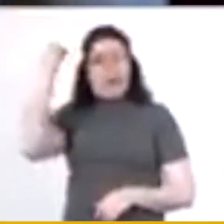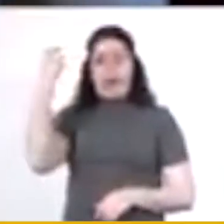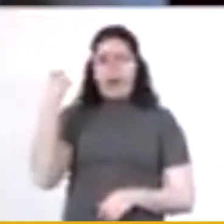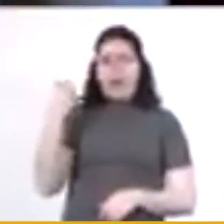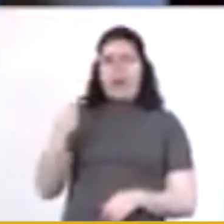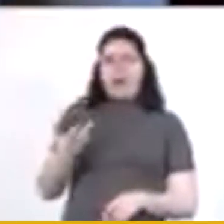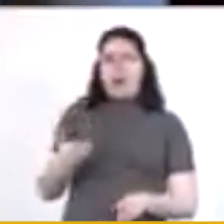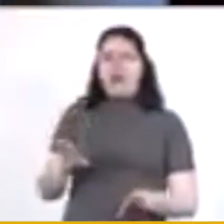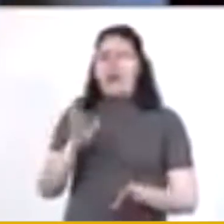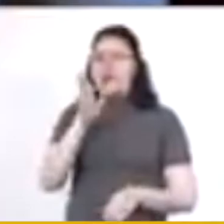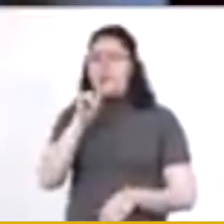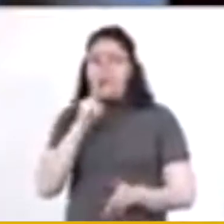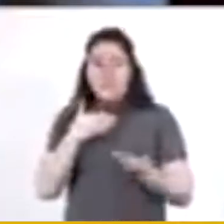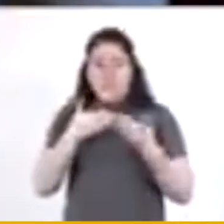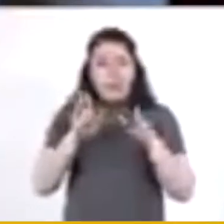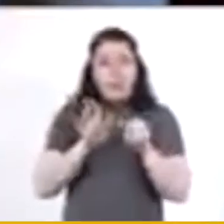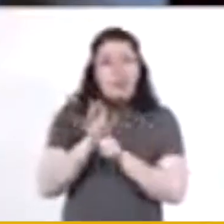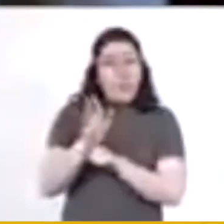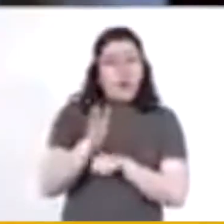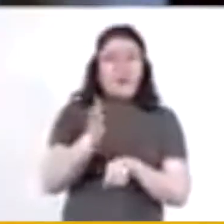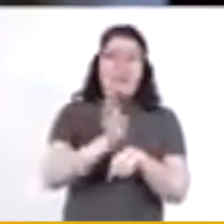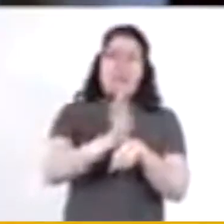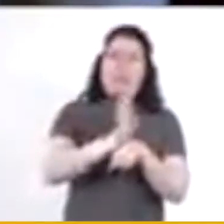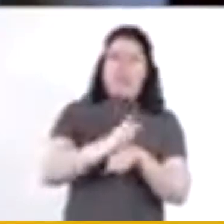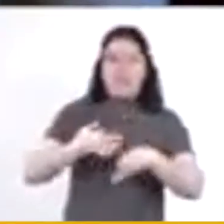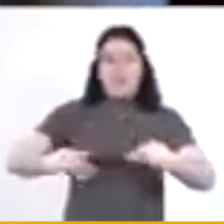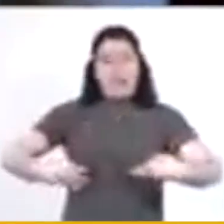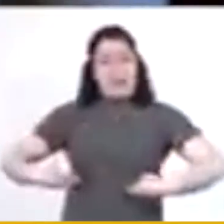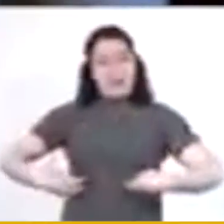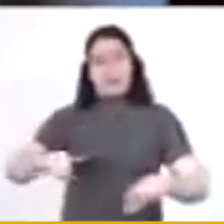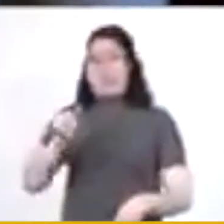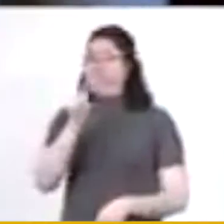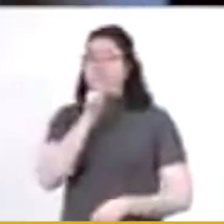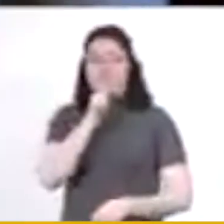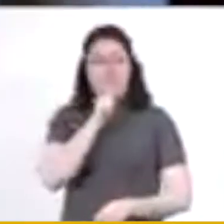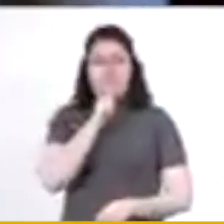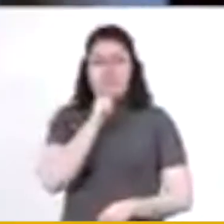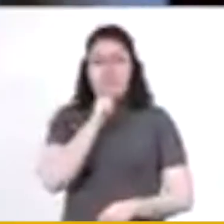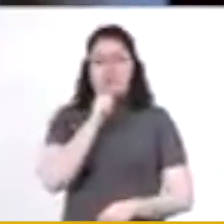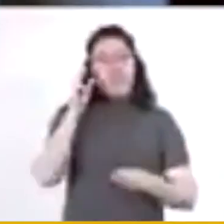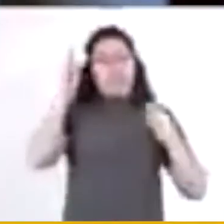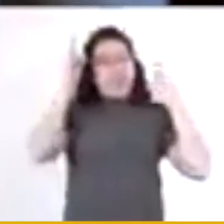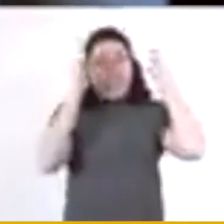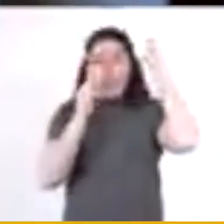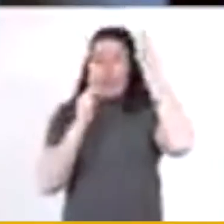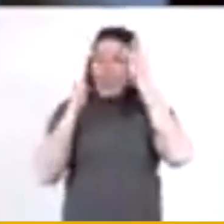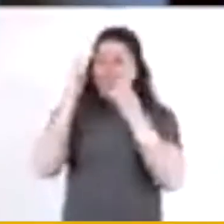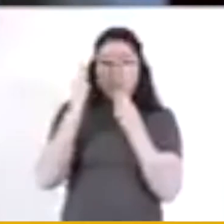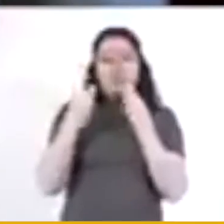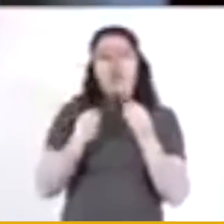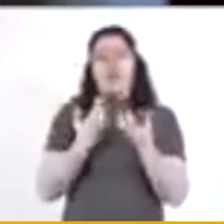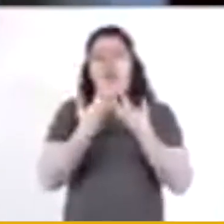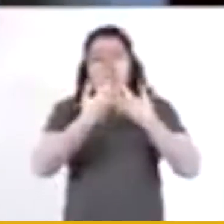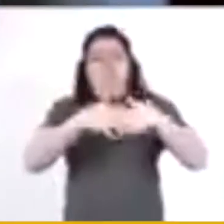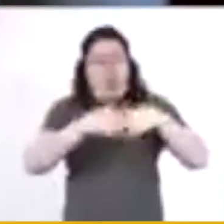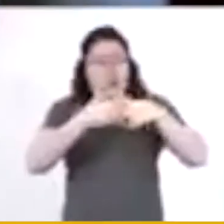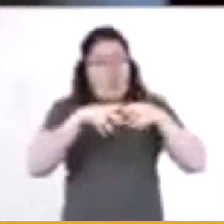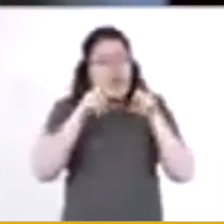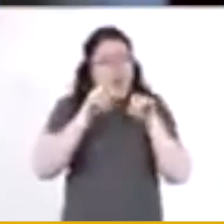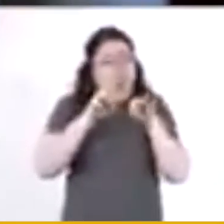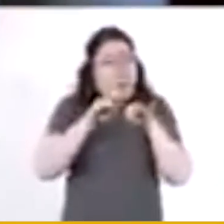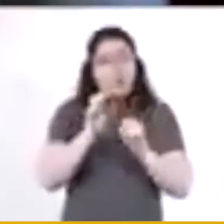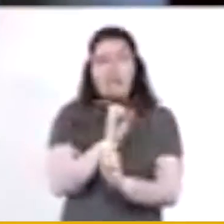no pueden abrir ni cines ni teatros, tampoco museos ni corporativos de